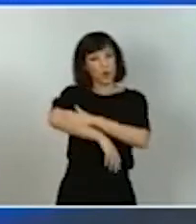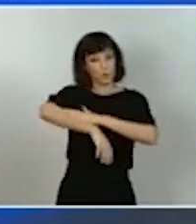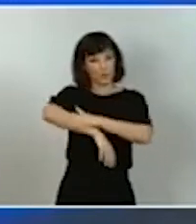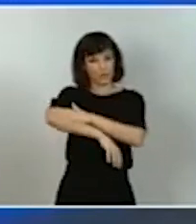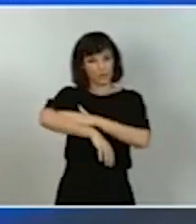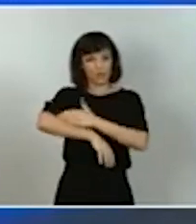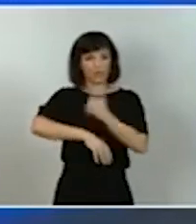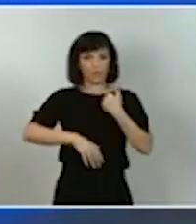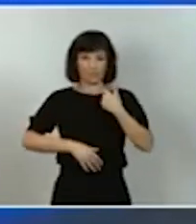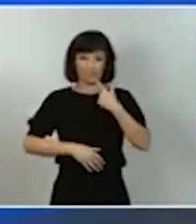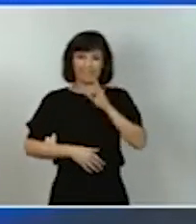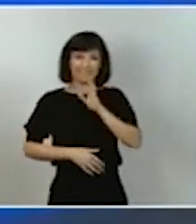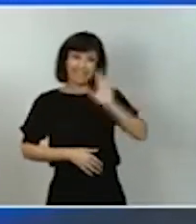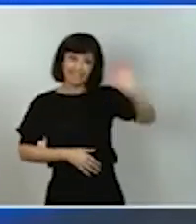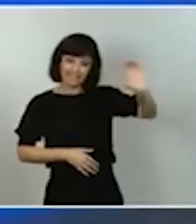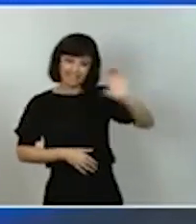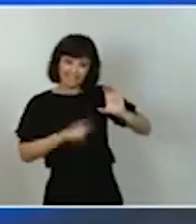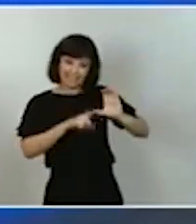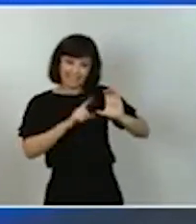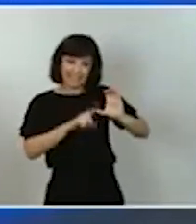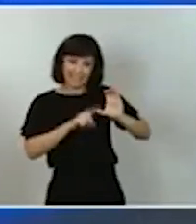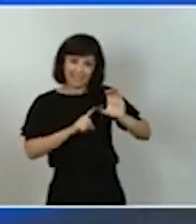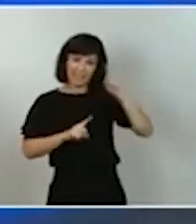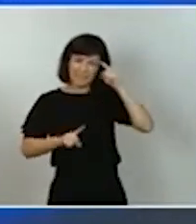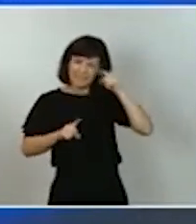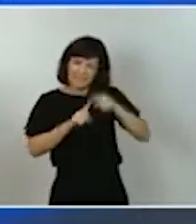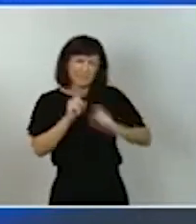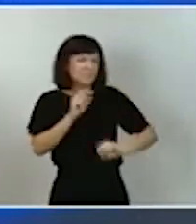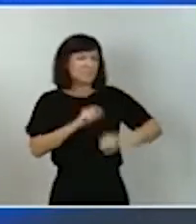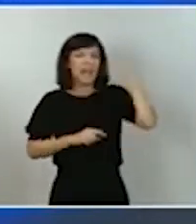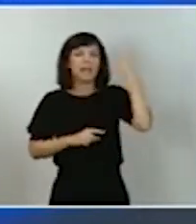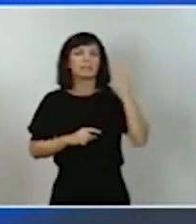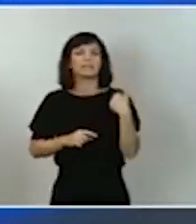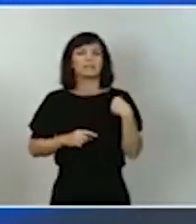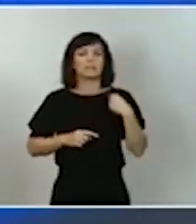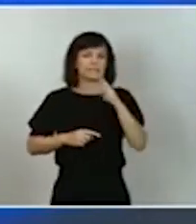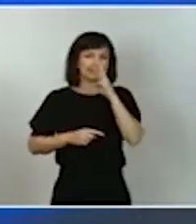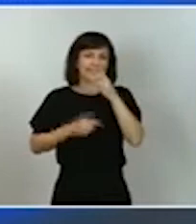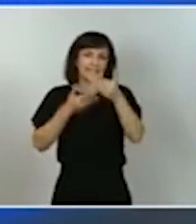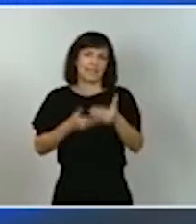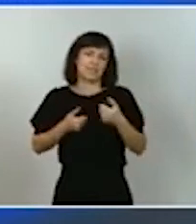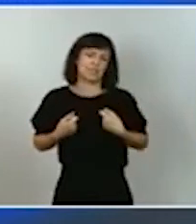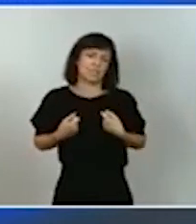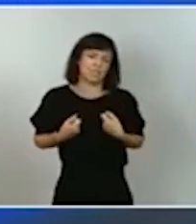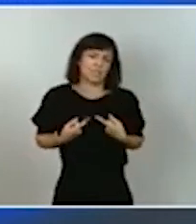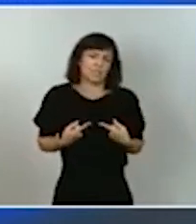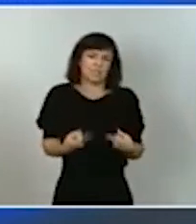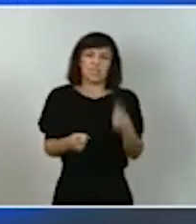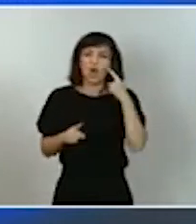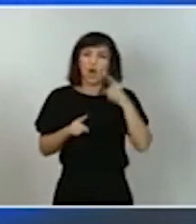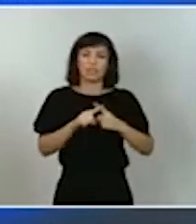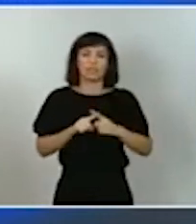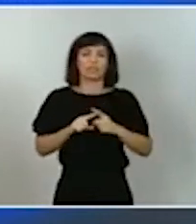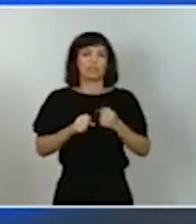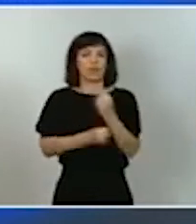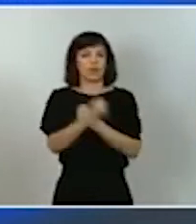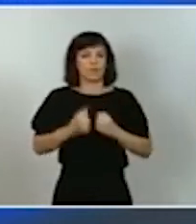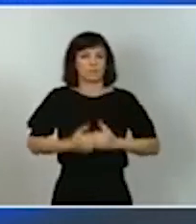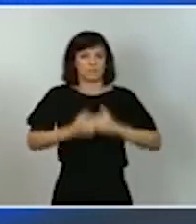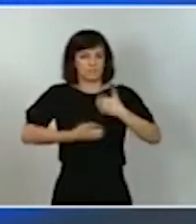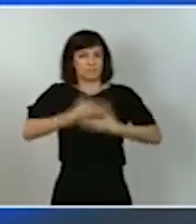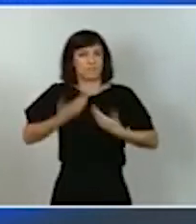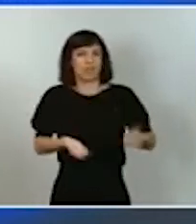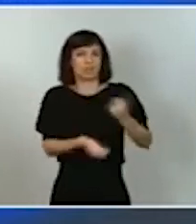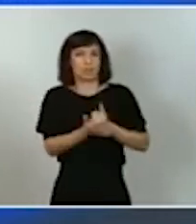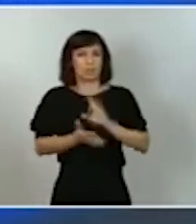de recursos, sobre todo y ante todo, en los tres primeros años, para acelerar la reactivación de la economía y la modernización de nuestro país.